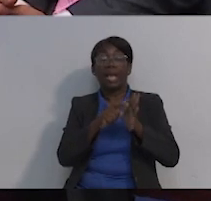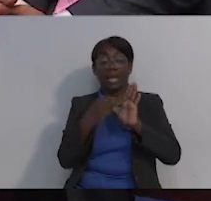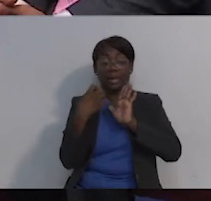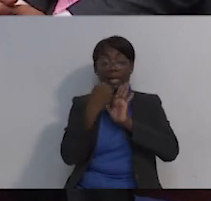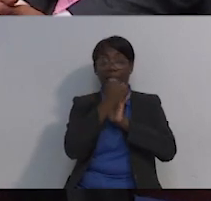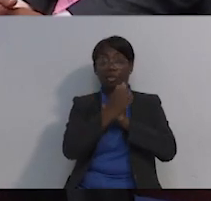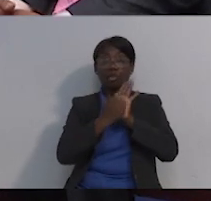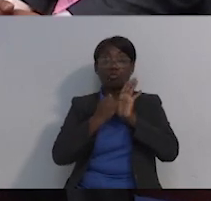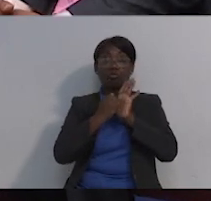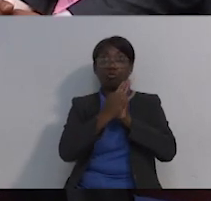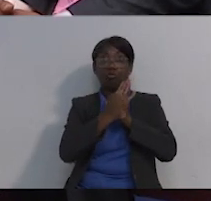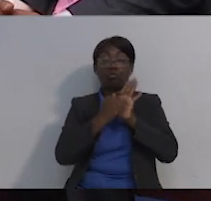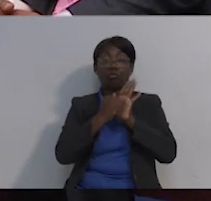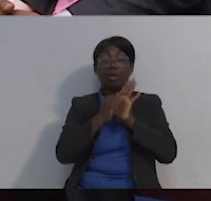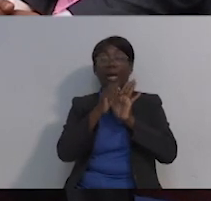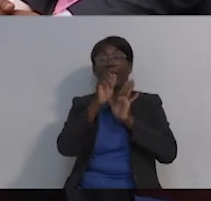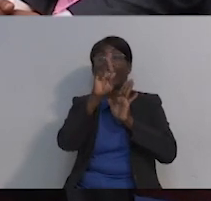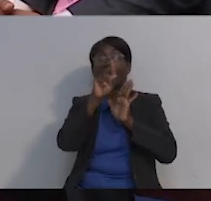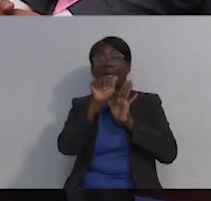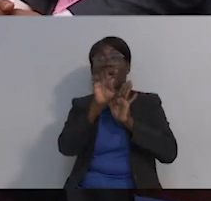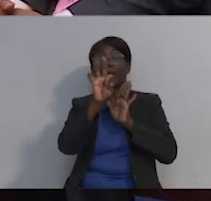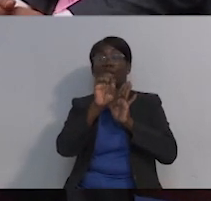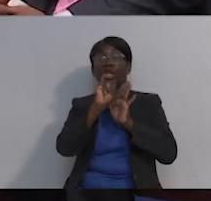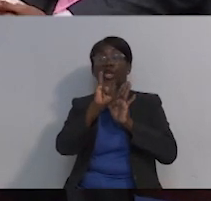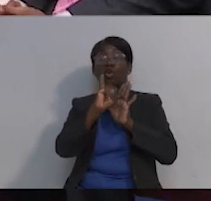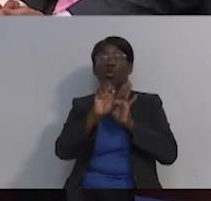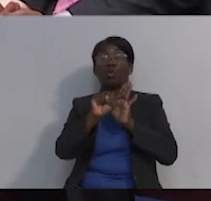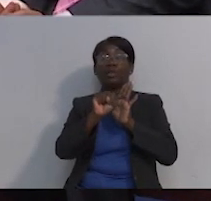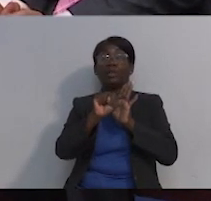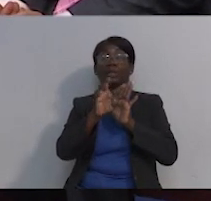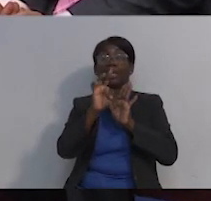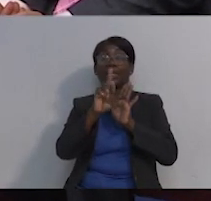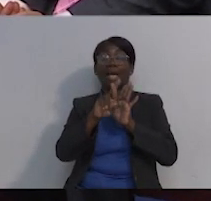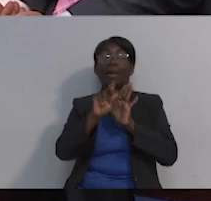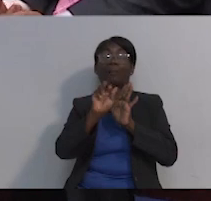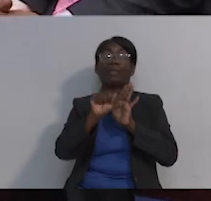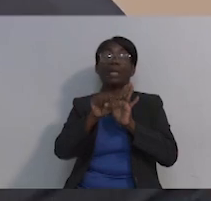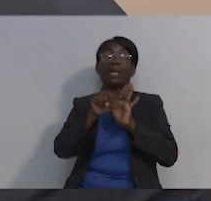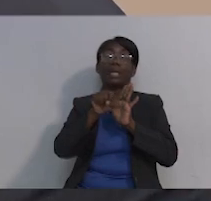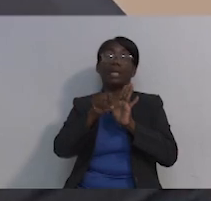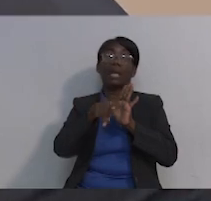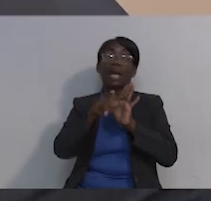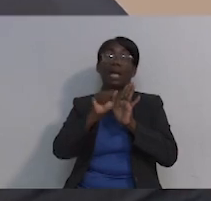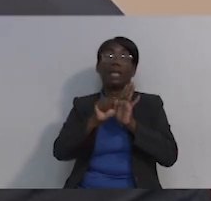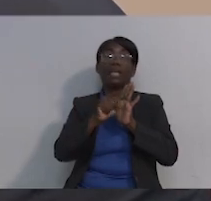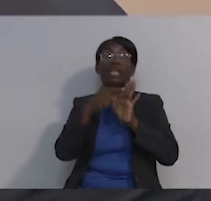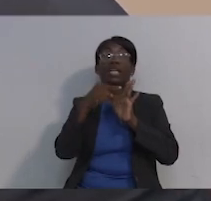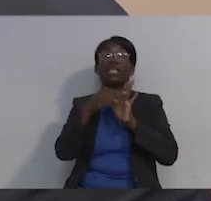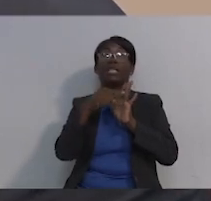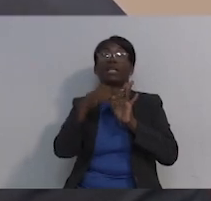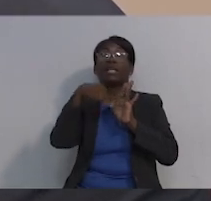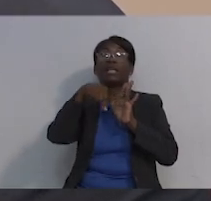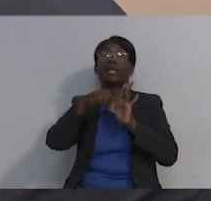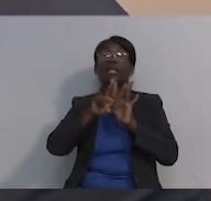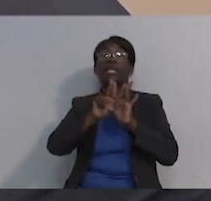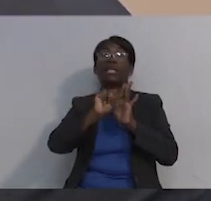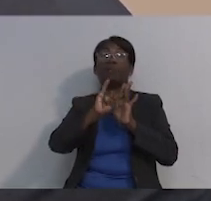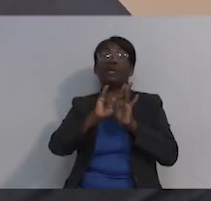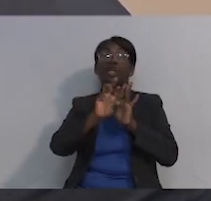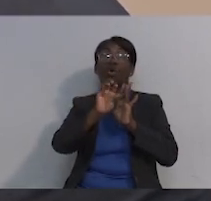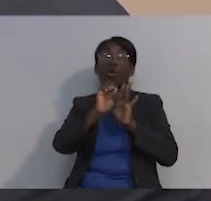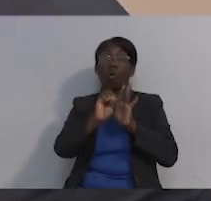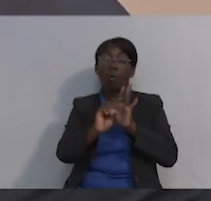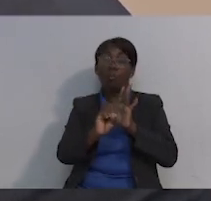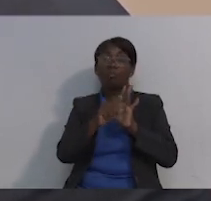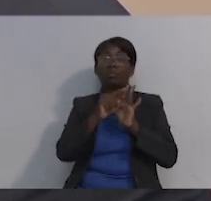o radioterapia, y los tratamientos con quimioterapia. La mayoría de la gente entiende como que son